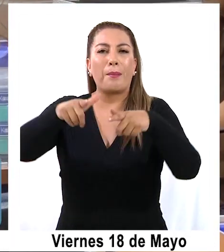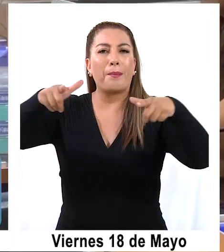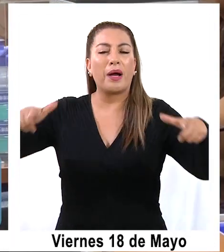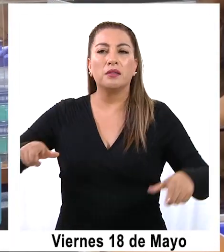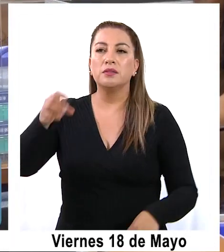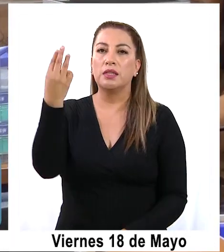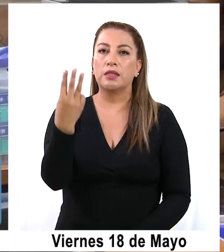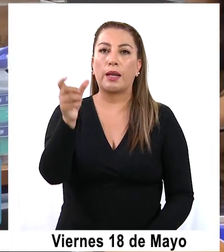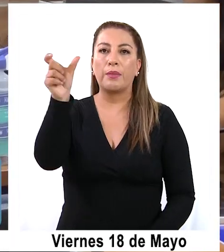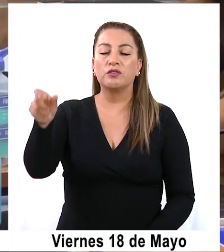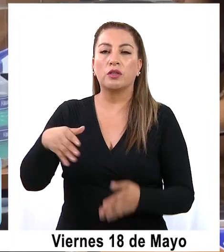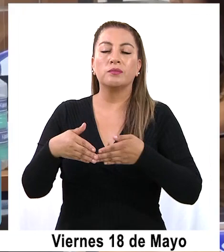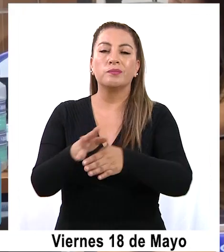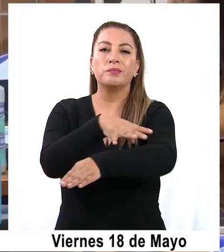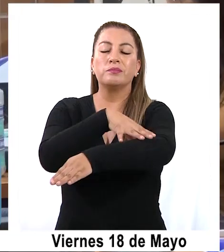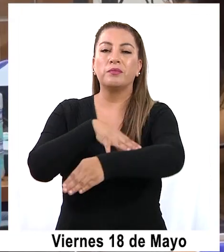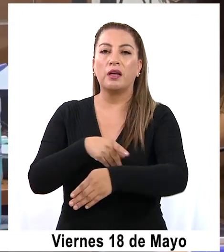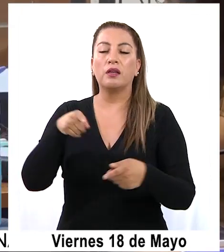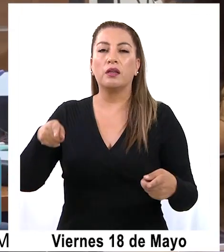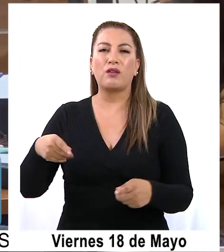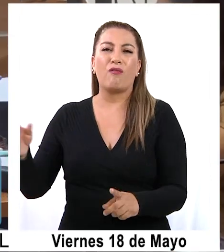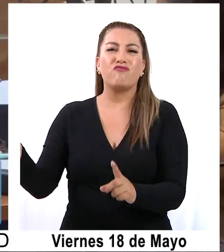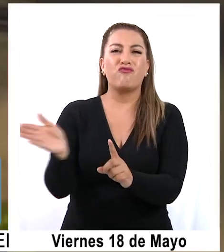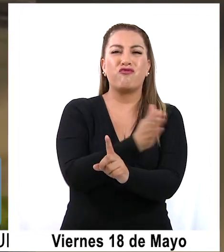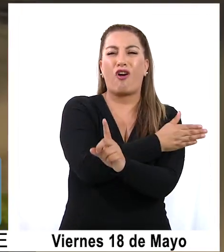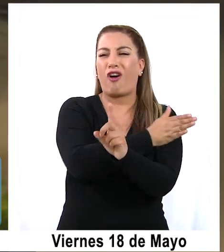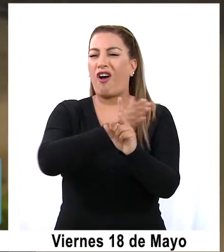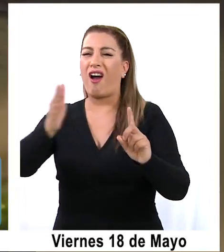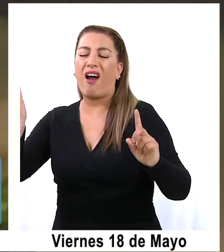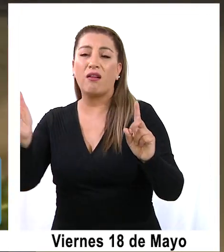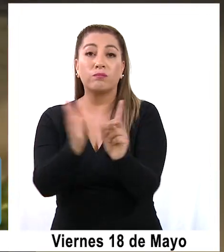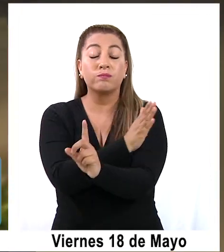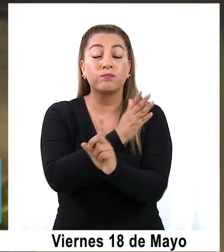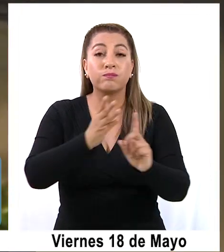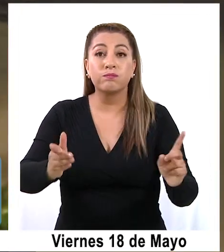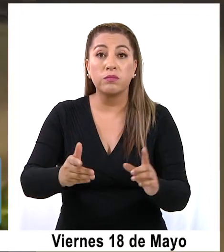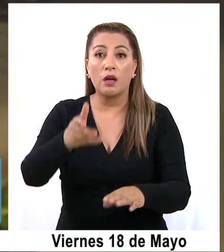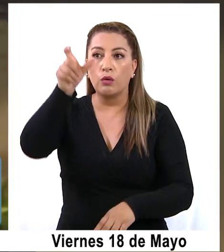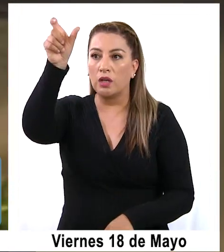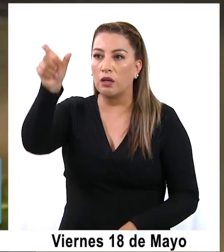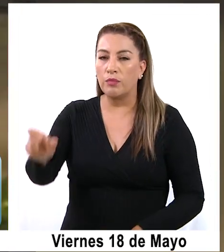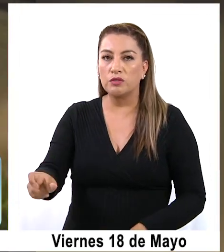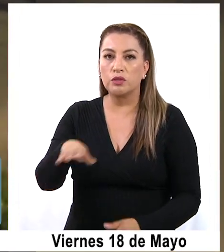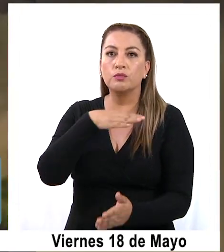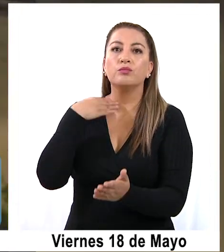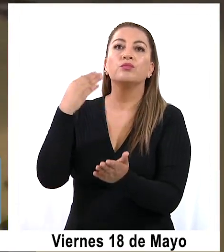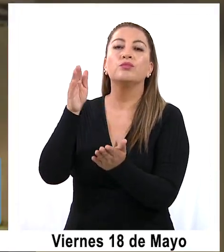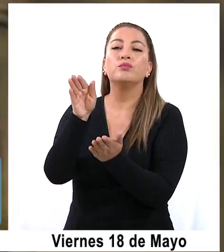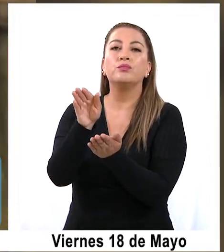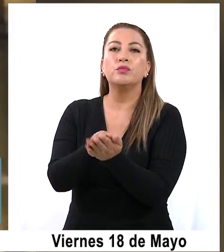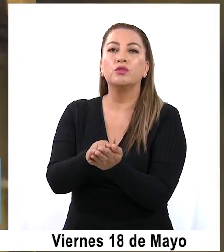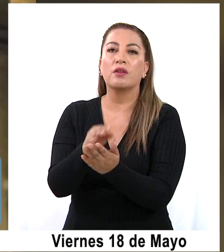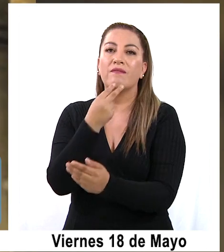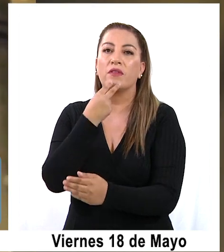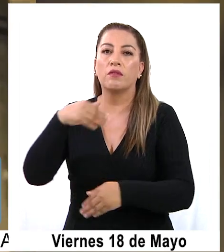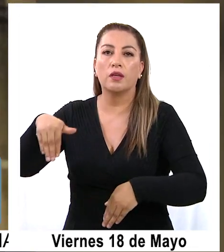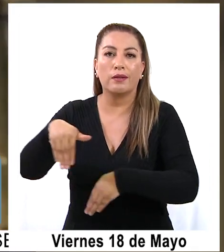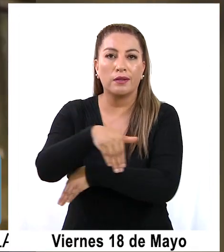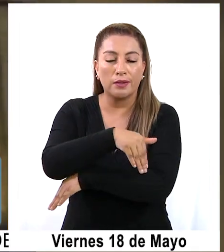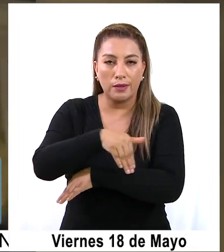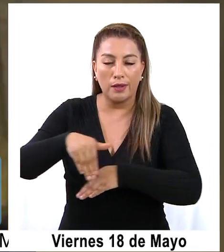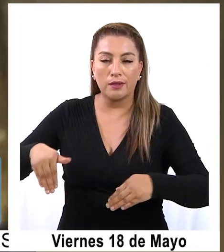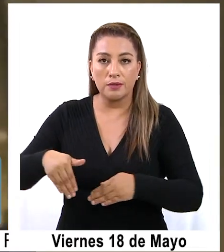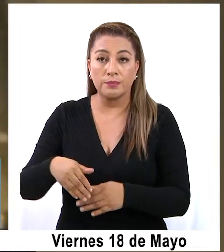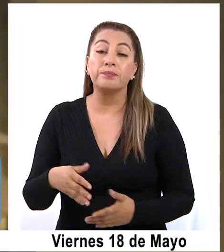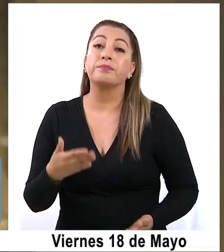detención de los tres marinos involucrados en una violenta agresión que derivó en el homicidio de una persona en situación de calle,